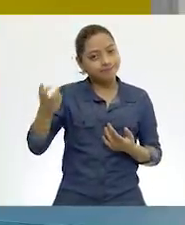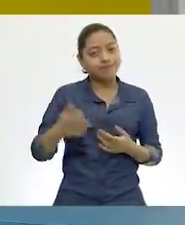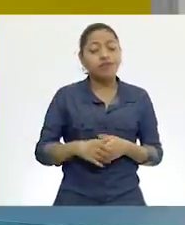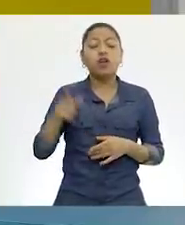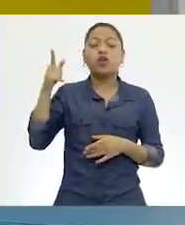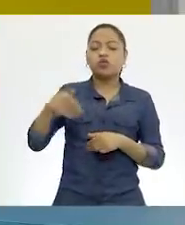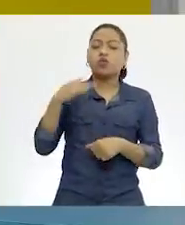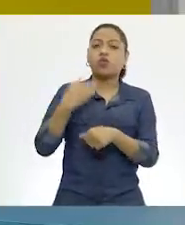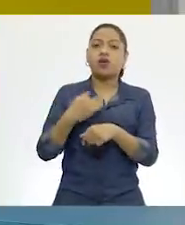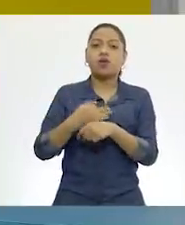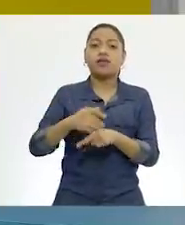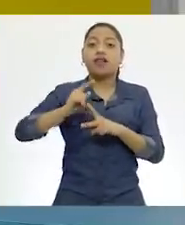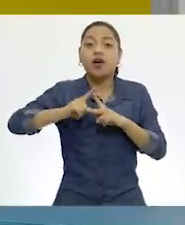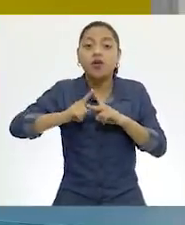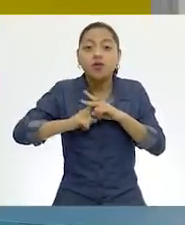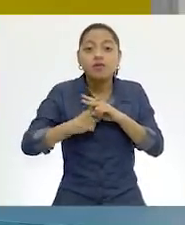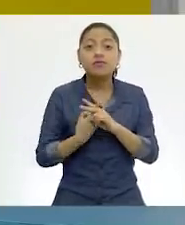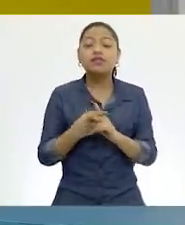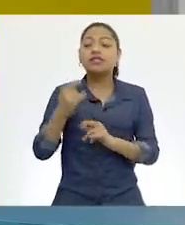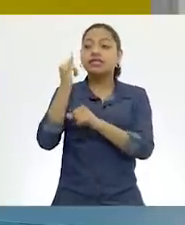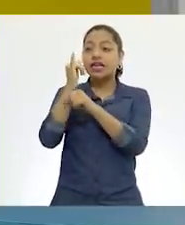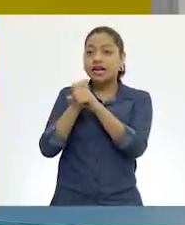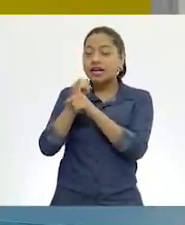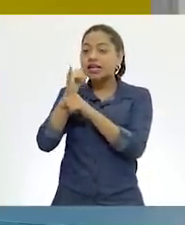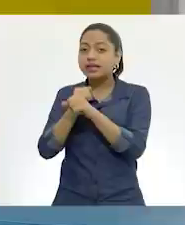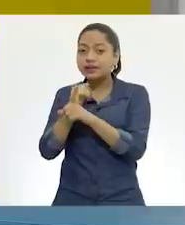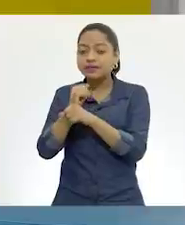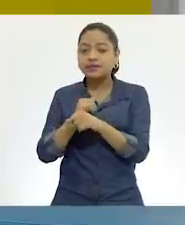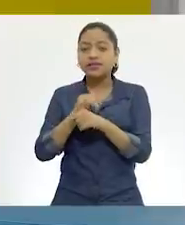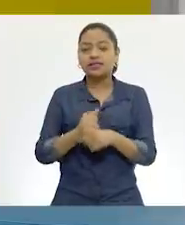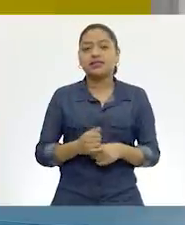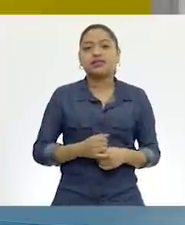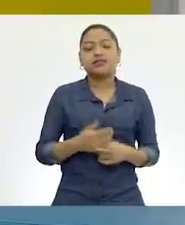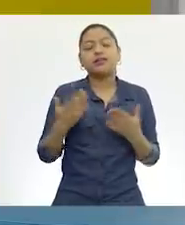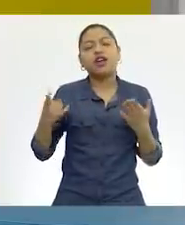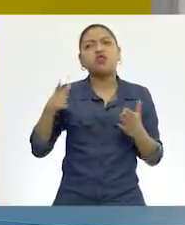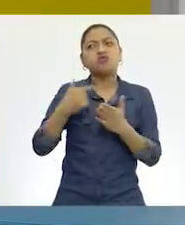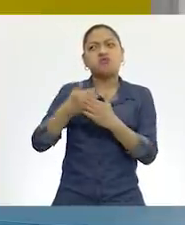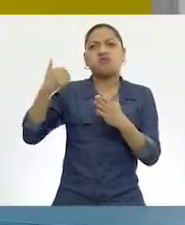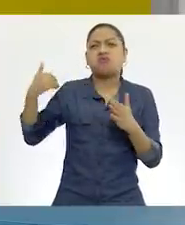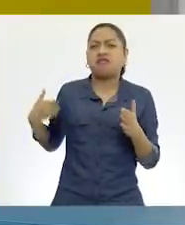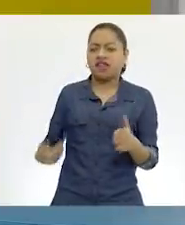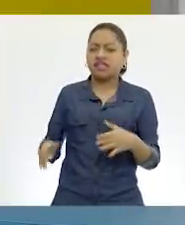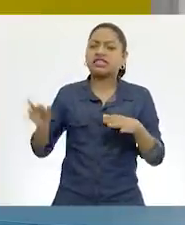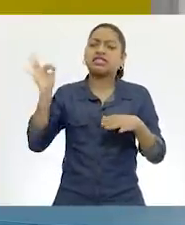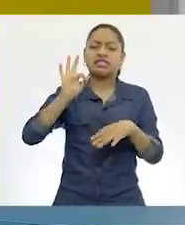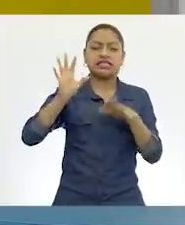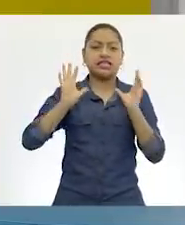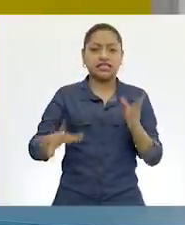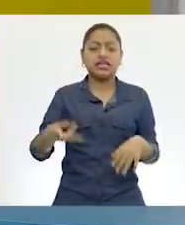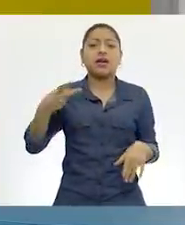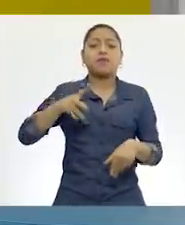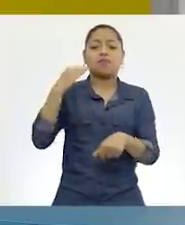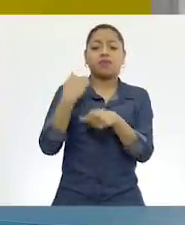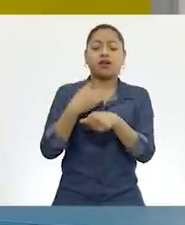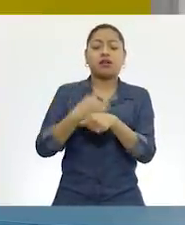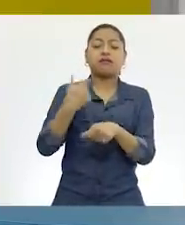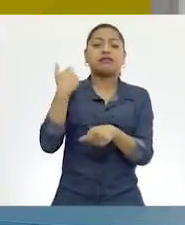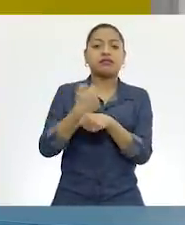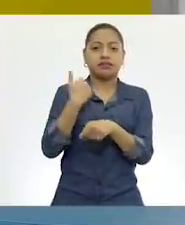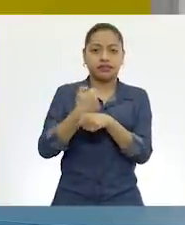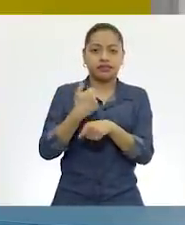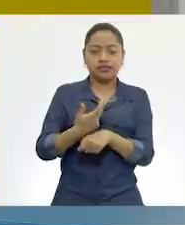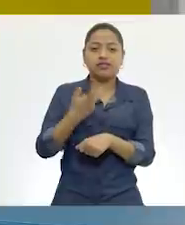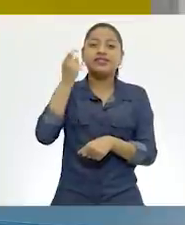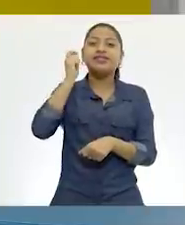iniciando en la investigación documental, tal vez lo habías hecho en grados anteriores, pero lo estamos haciendo en sexto grado con mayor